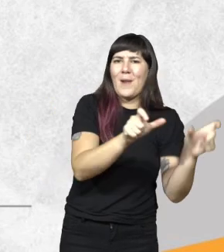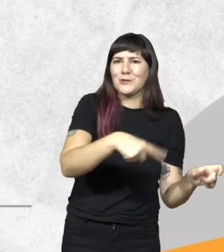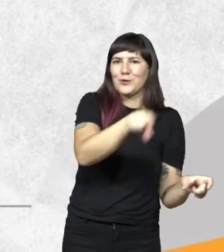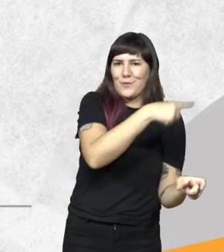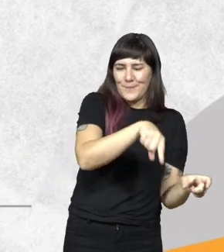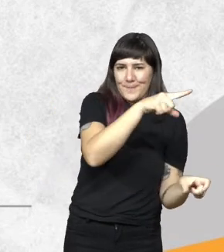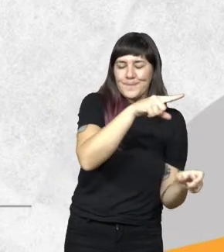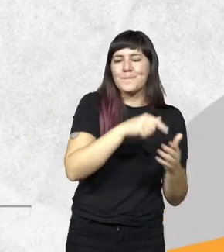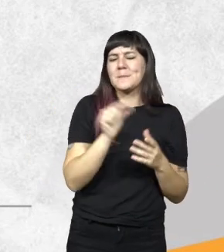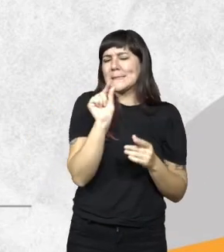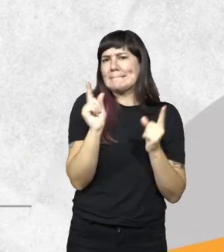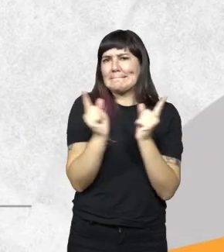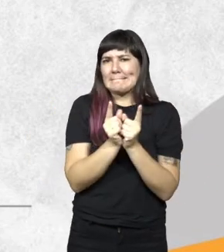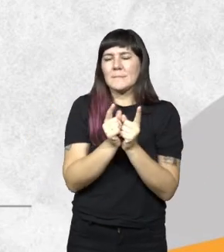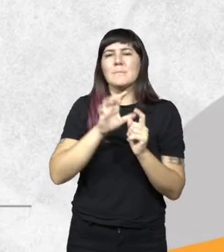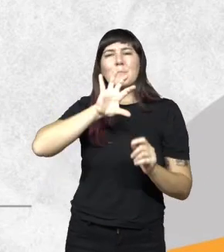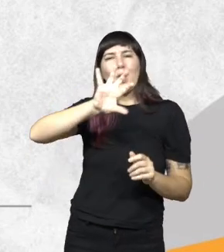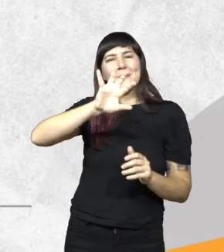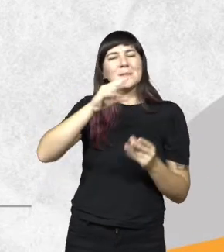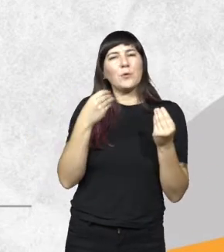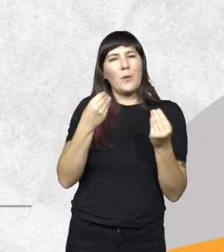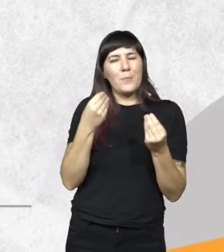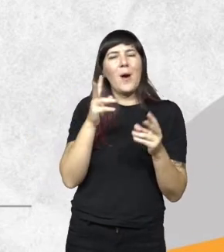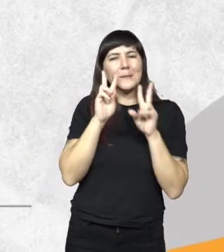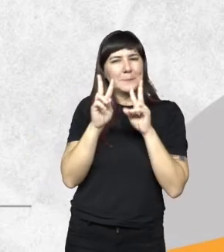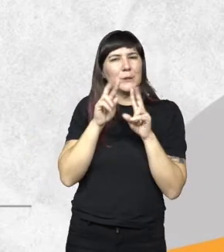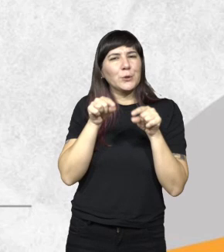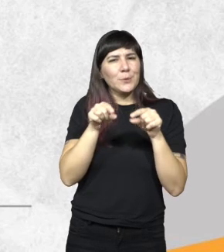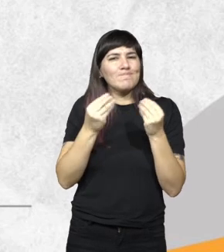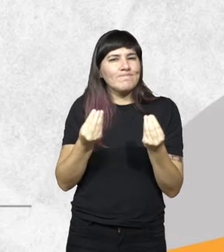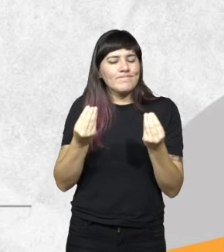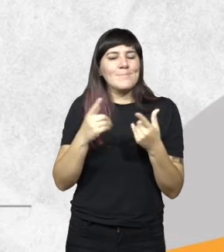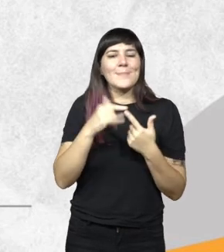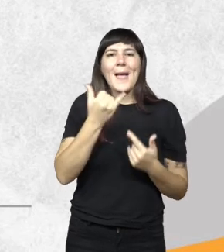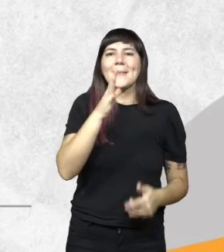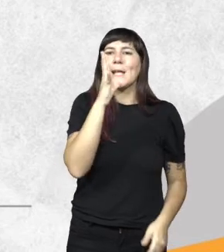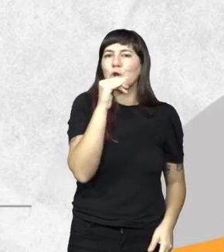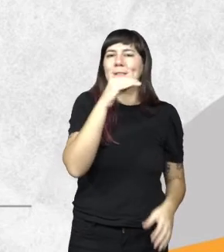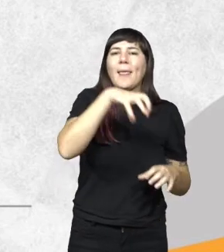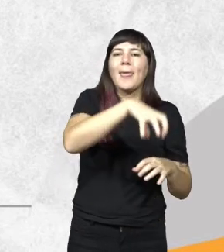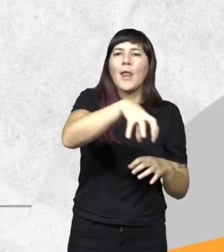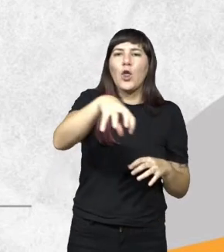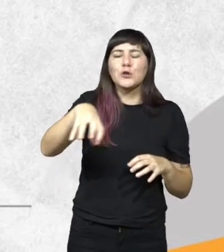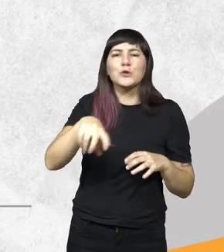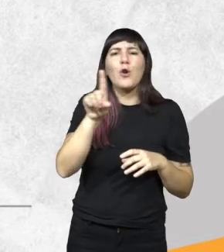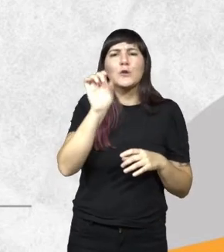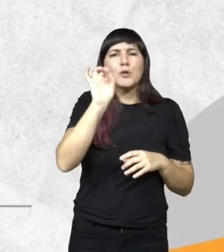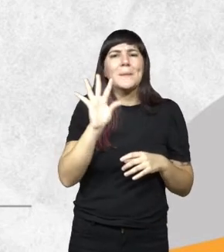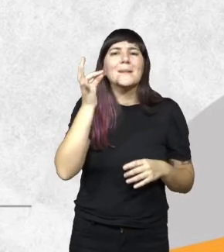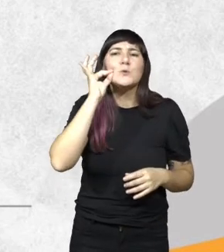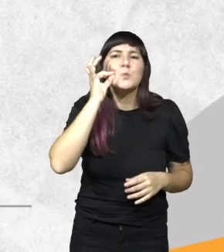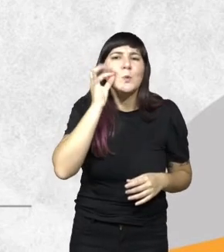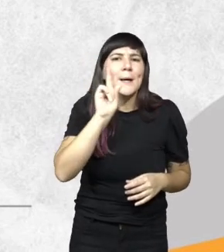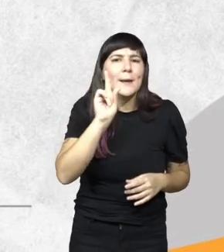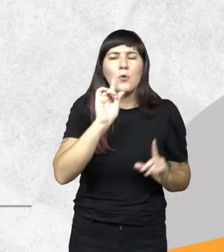brevemente hoy en día cómo está constituida nuestra provincia o cómo está este aspecto de nuestra provincia tenemos 14 ingenios que ya no son sólo azucareros